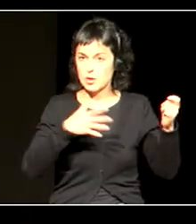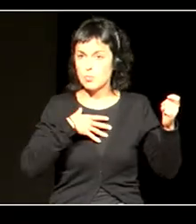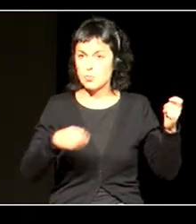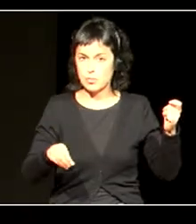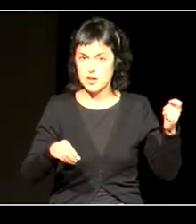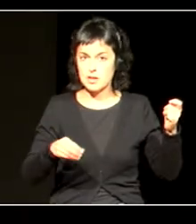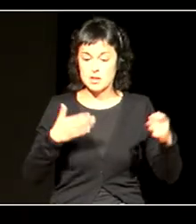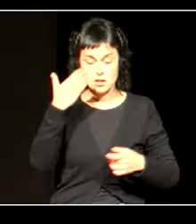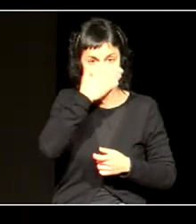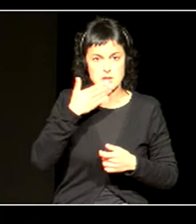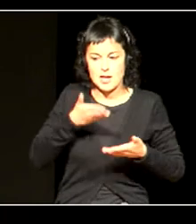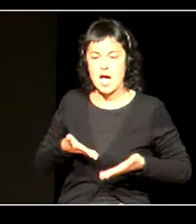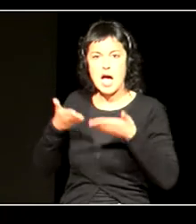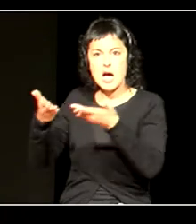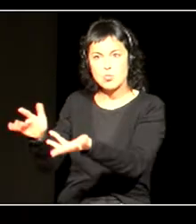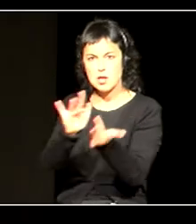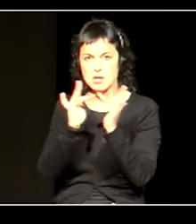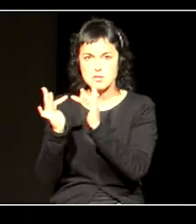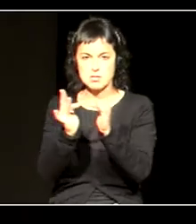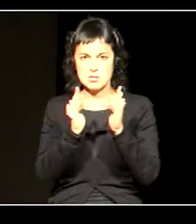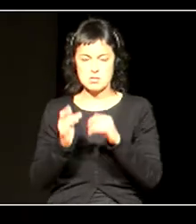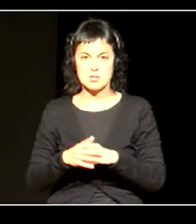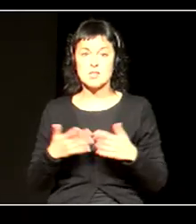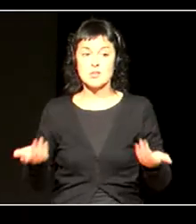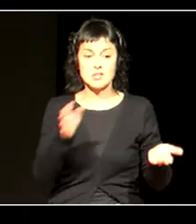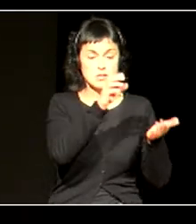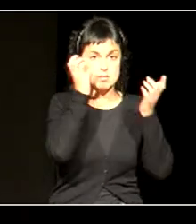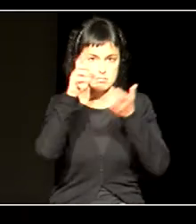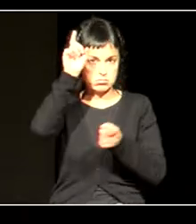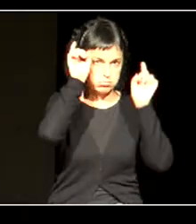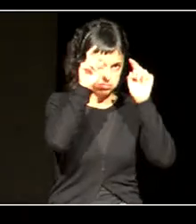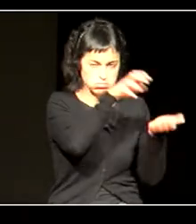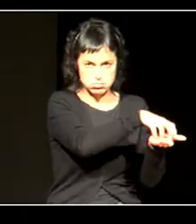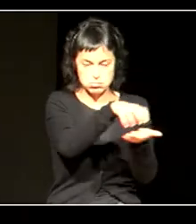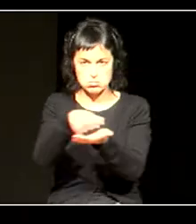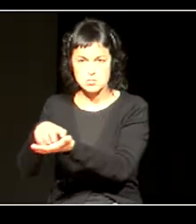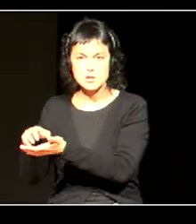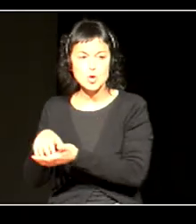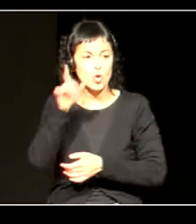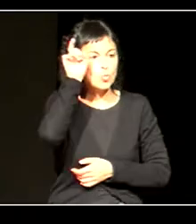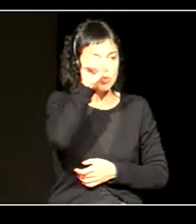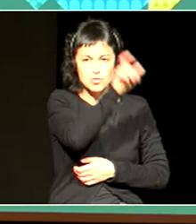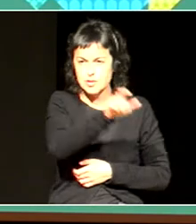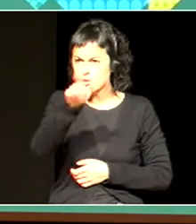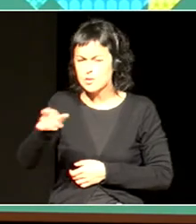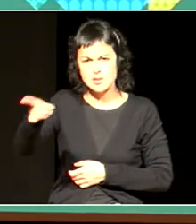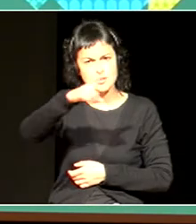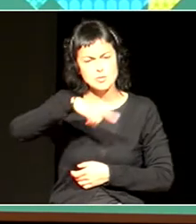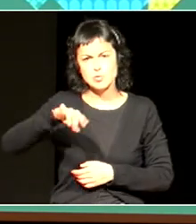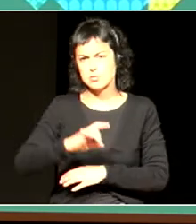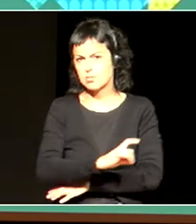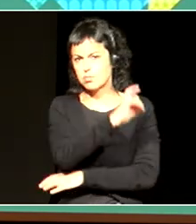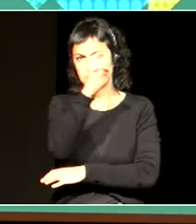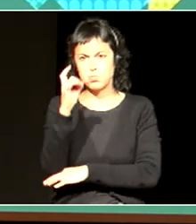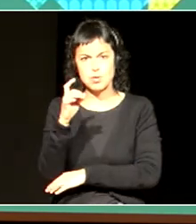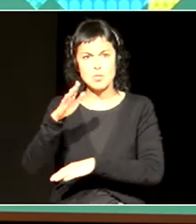socializador clave. Por lo tanto, centros educativos, profesorado, sois agentes imprescindibles para contribuir